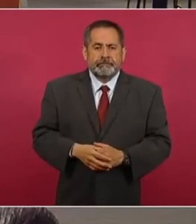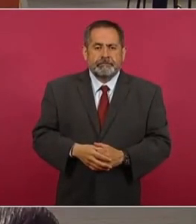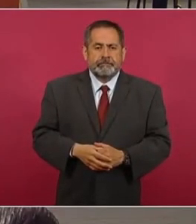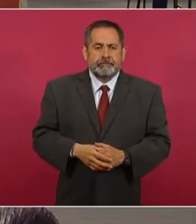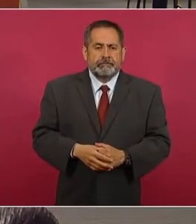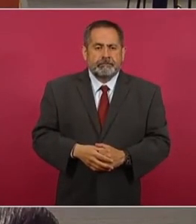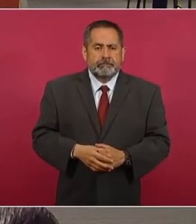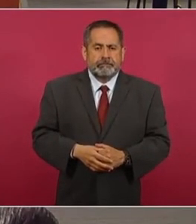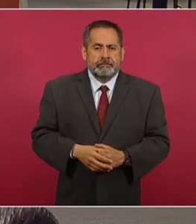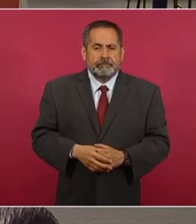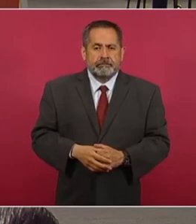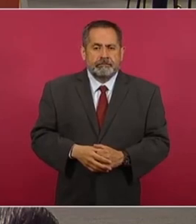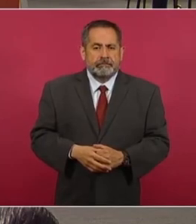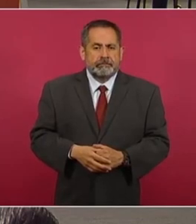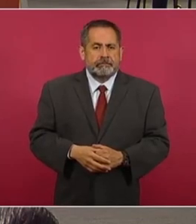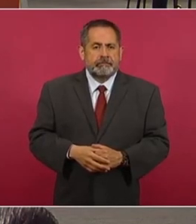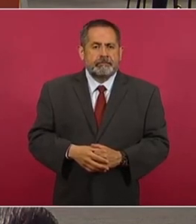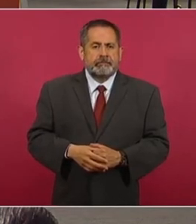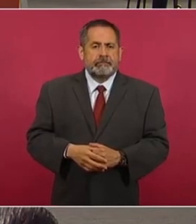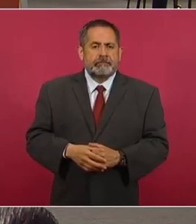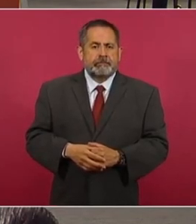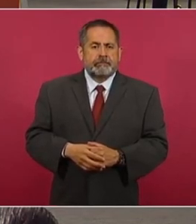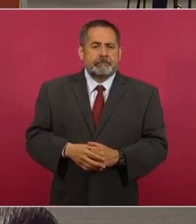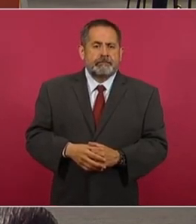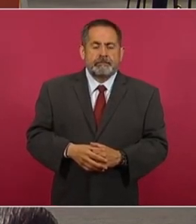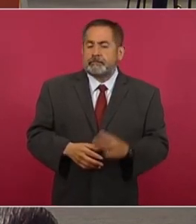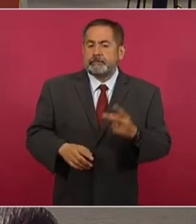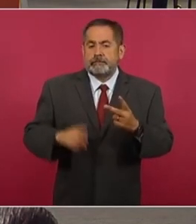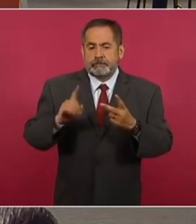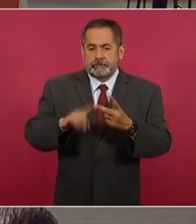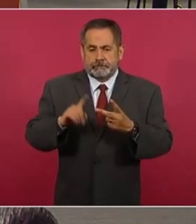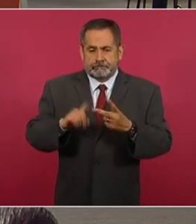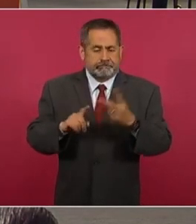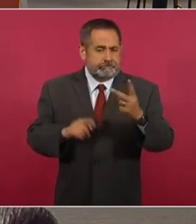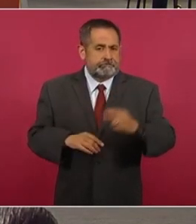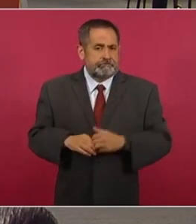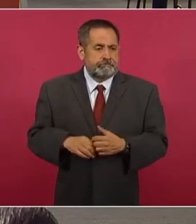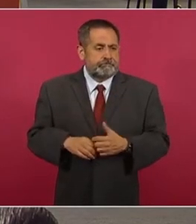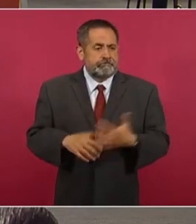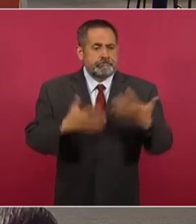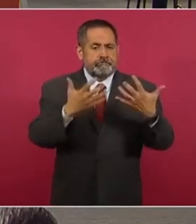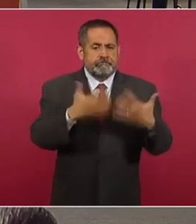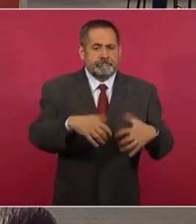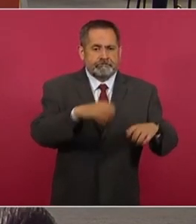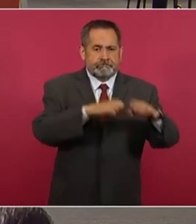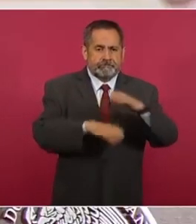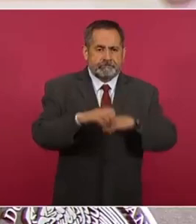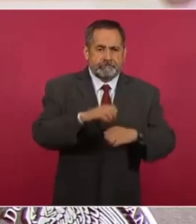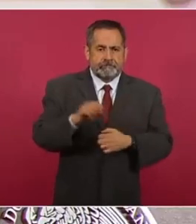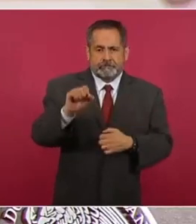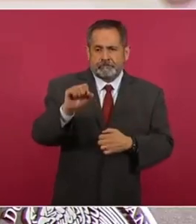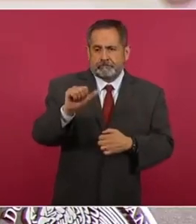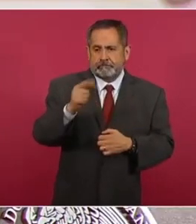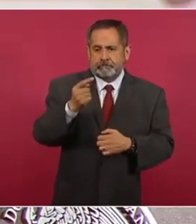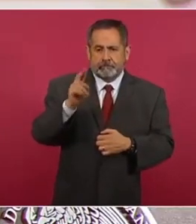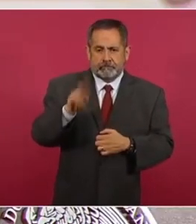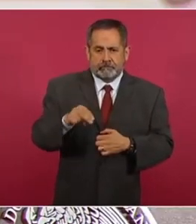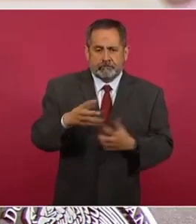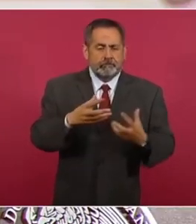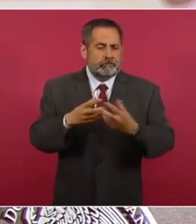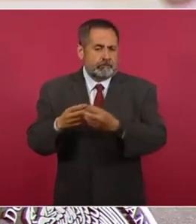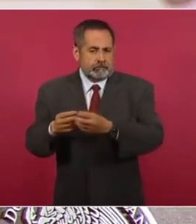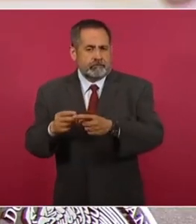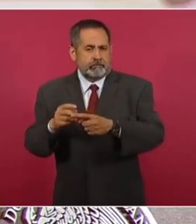El segundo tema es que la empresa Sactun, antes Calica, filial de la empresa